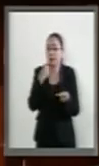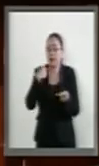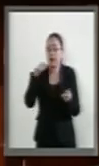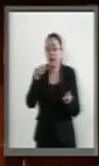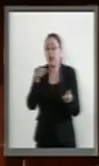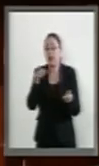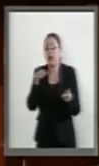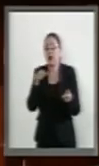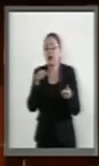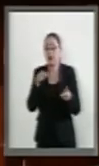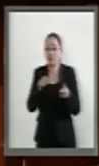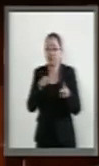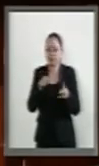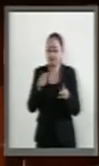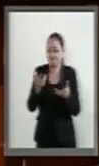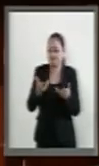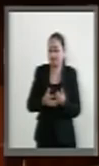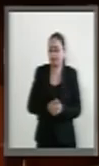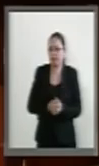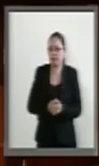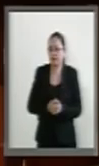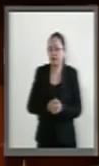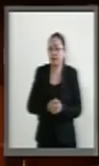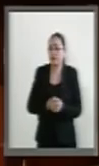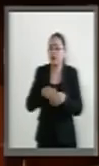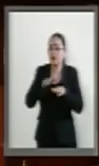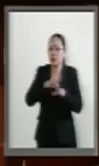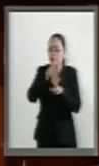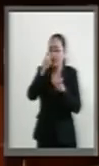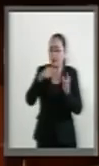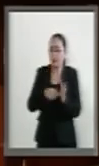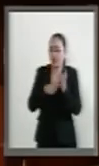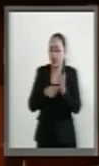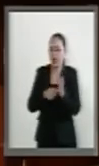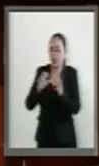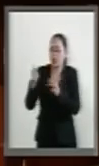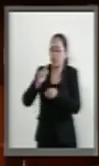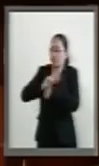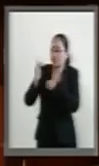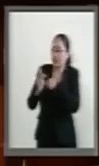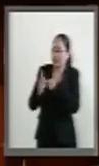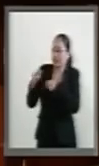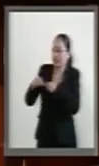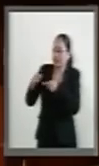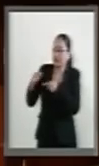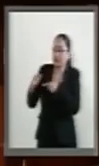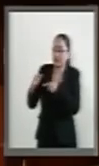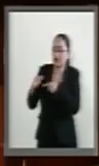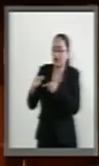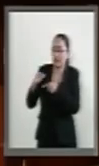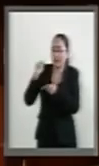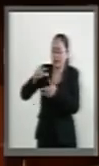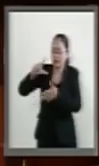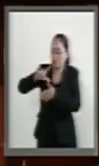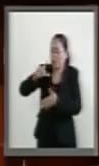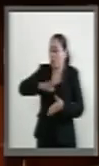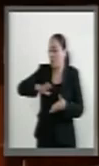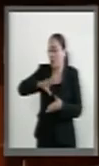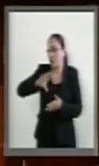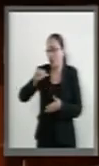trabajo respecto de migración de terceros países no de nuestro continente.